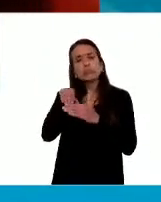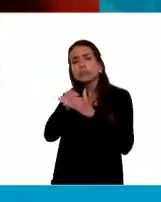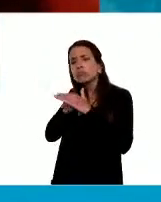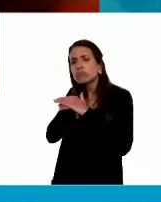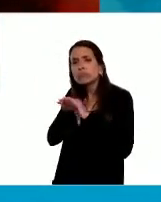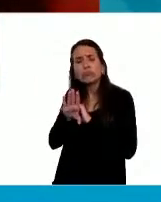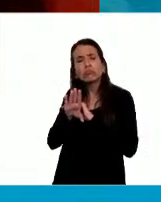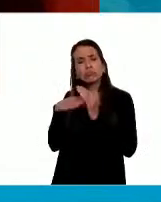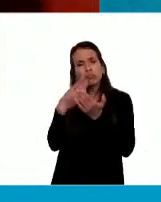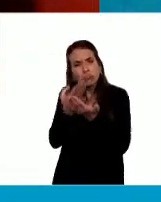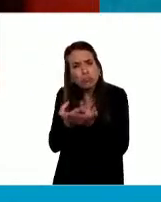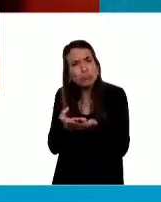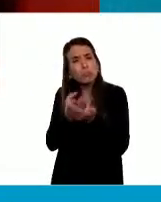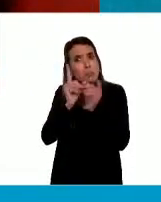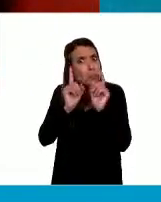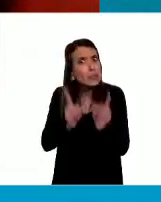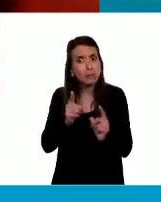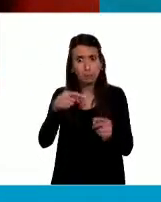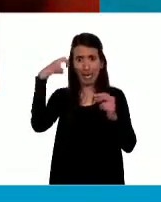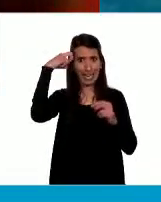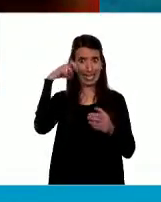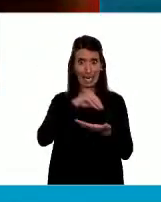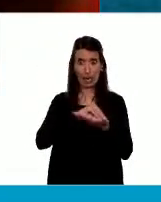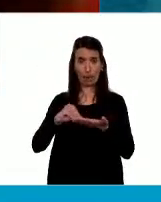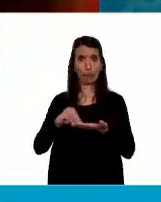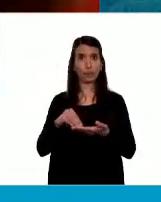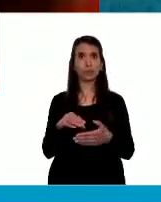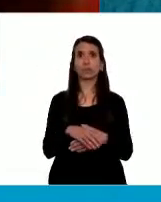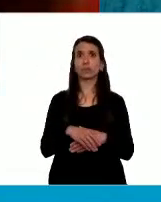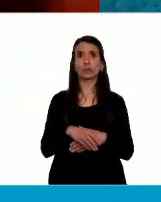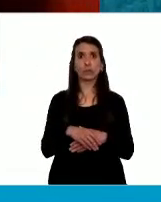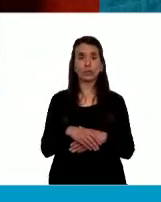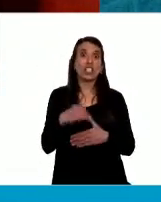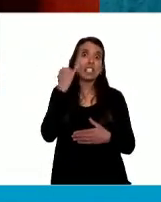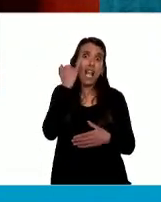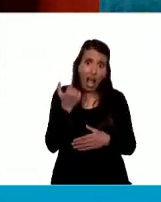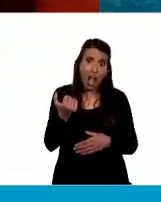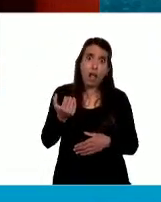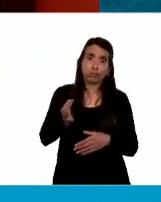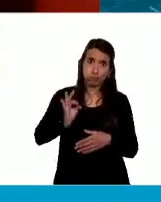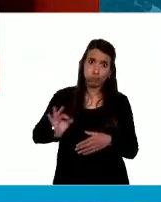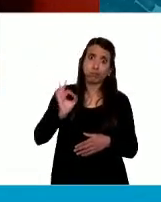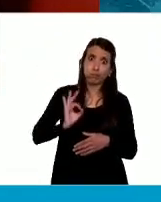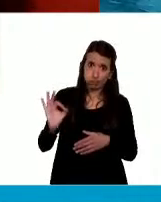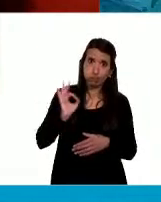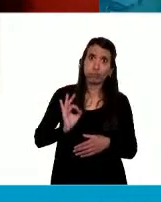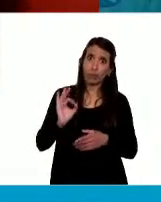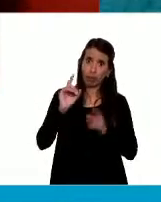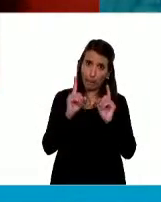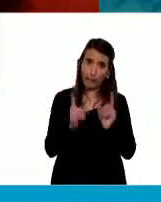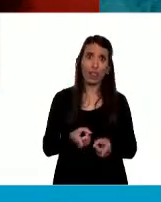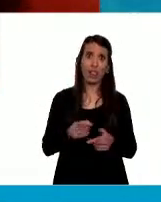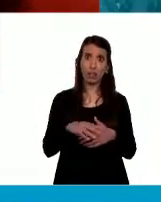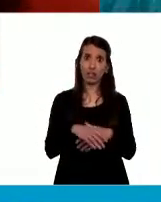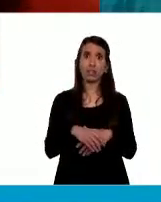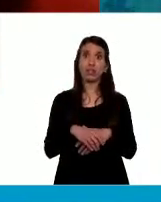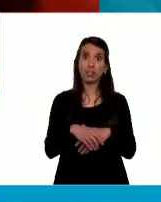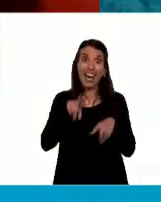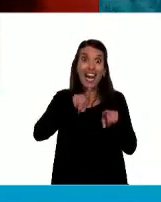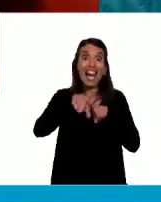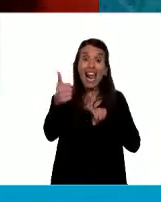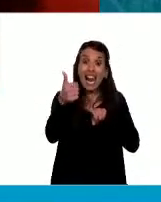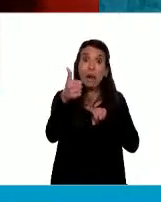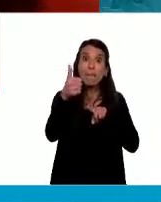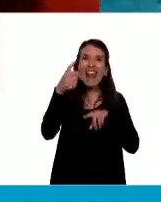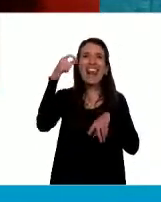misma Cámara. Hace unos cuantos años también la hermana de